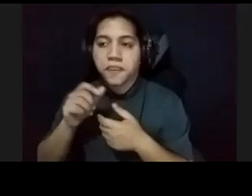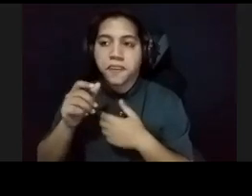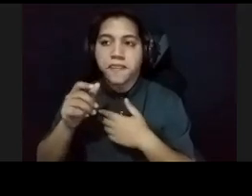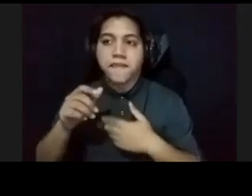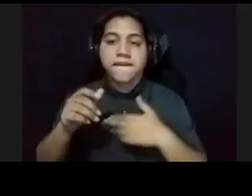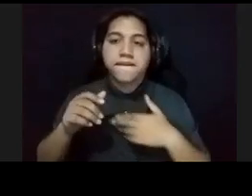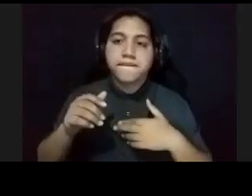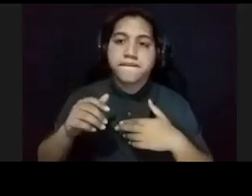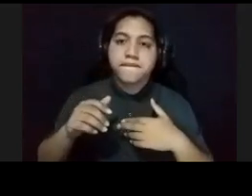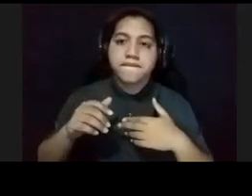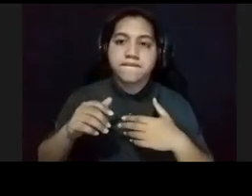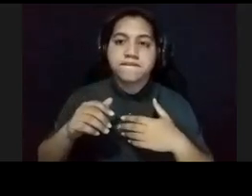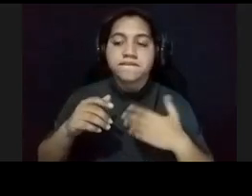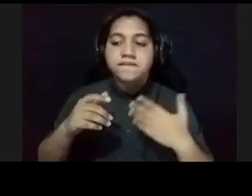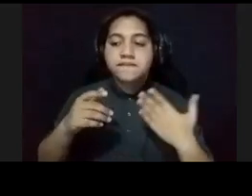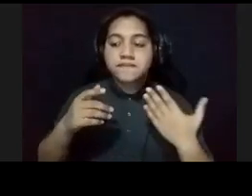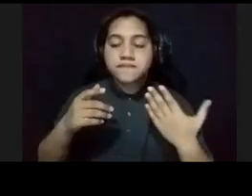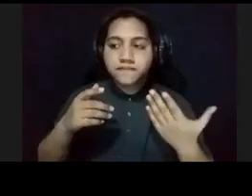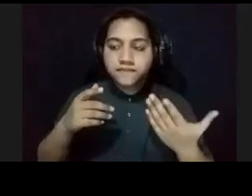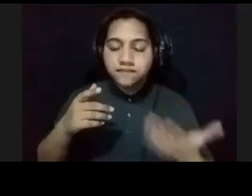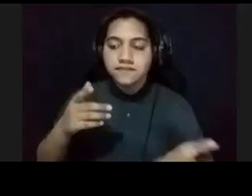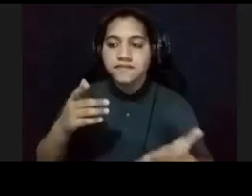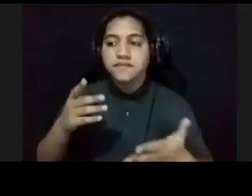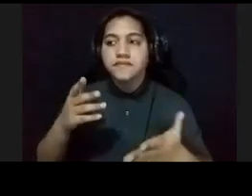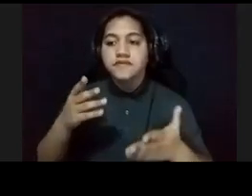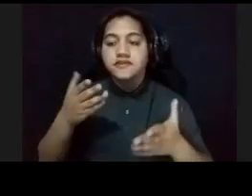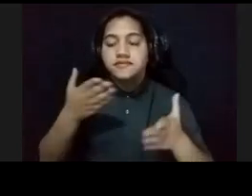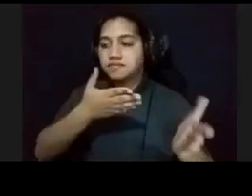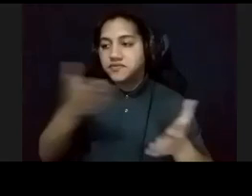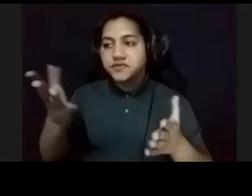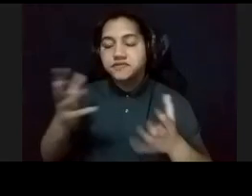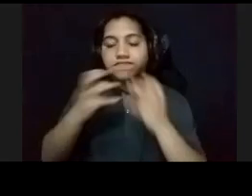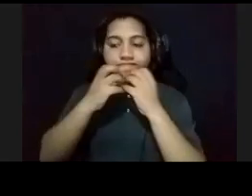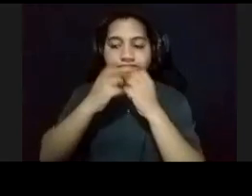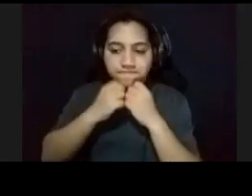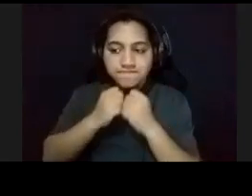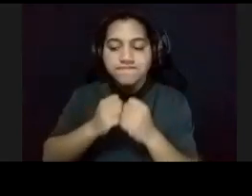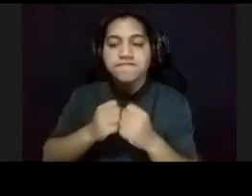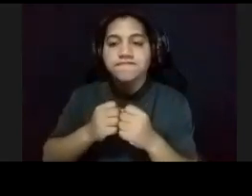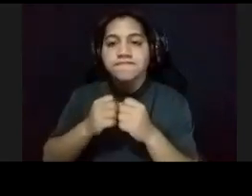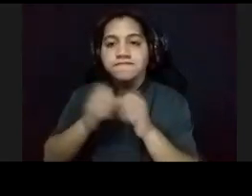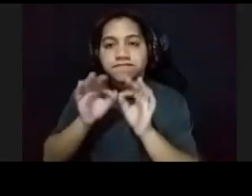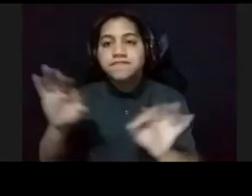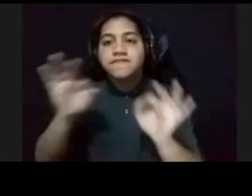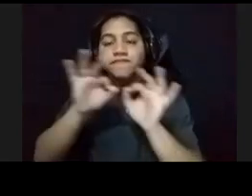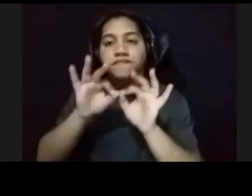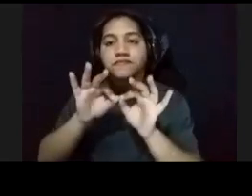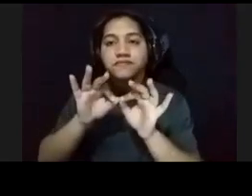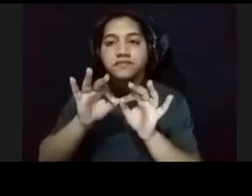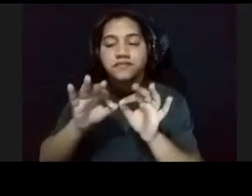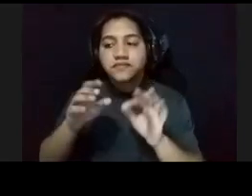y son riquezas, que uno no está expuesta, constantemente, así que, tuve ese